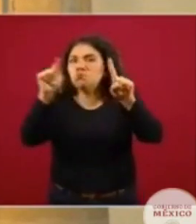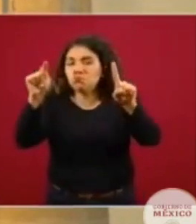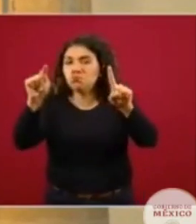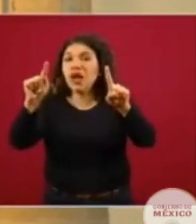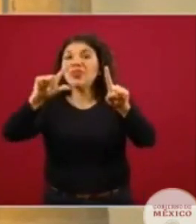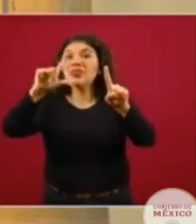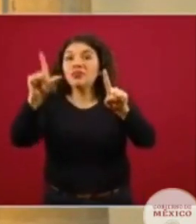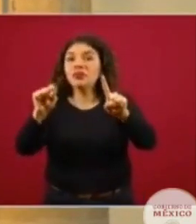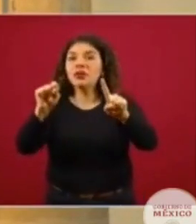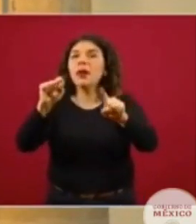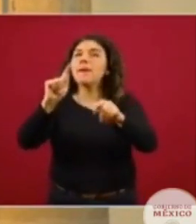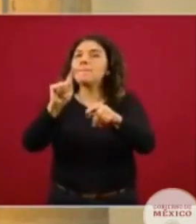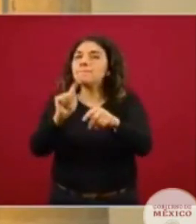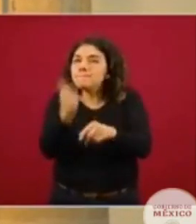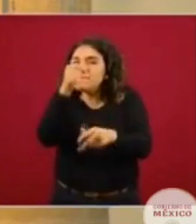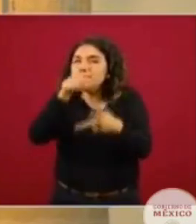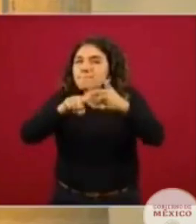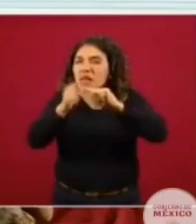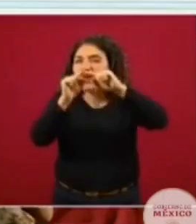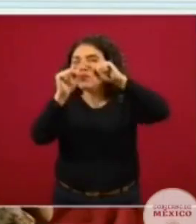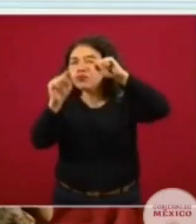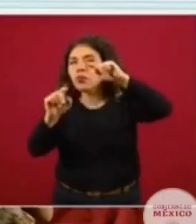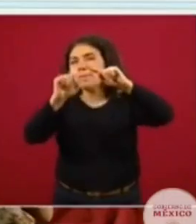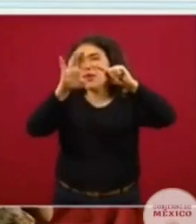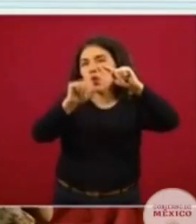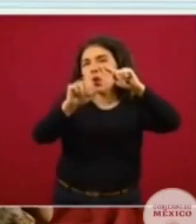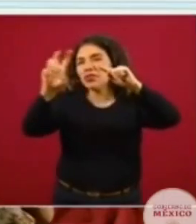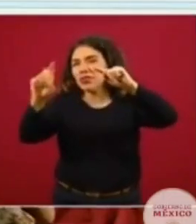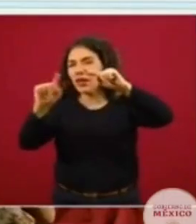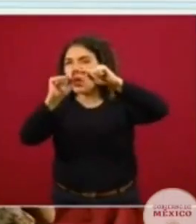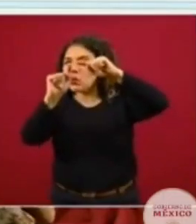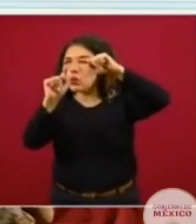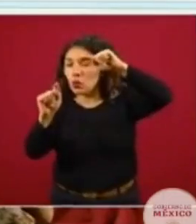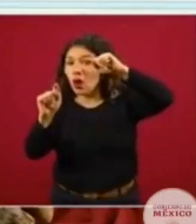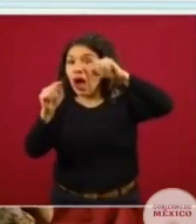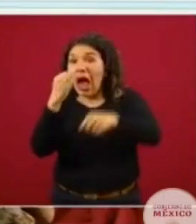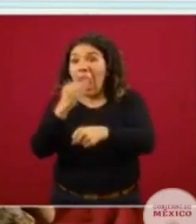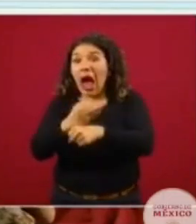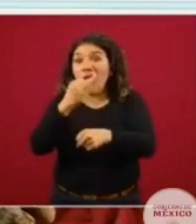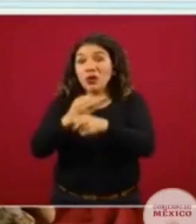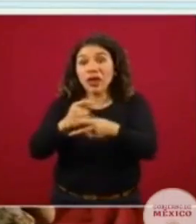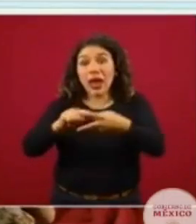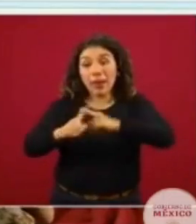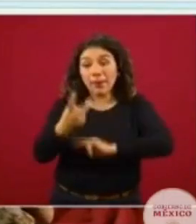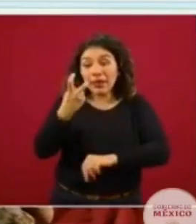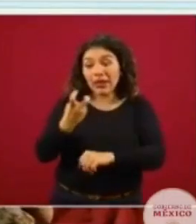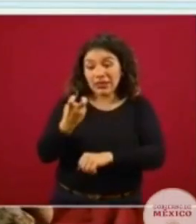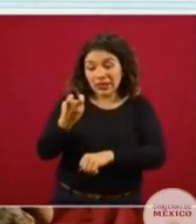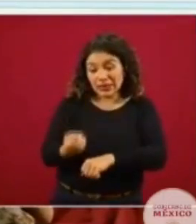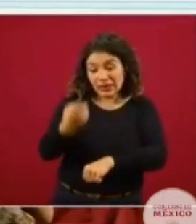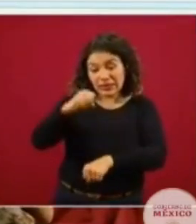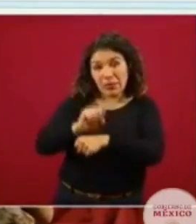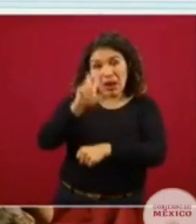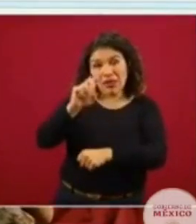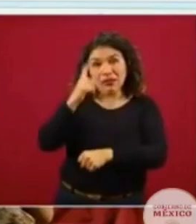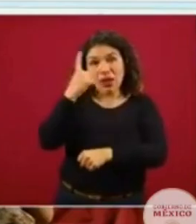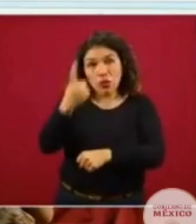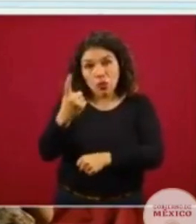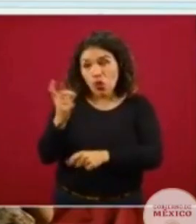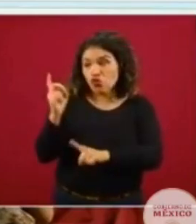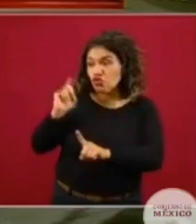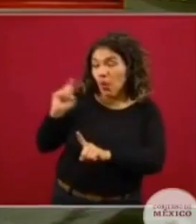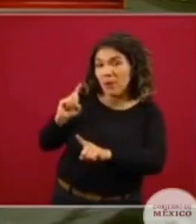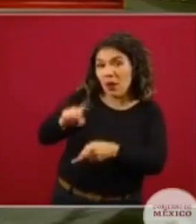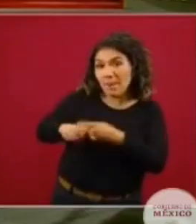descenso aunque todavía leve entre la 29 y la 30 y el descenso con el que iniciamos esta semana 31 desde el